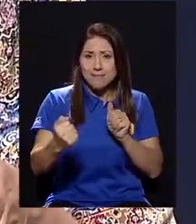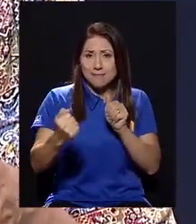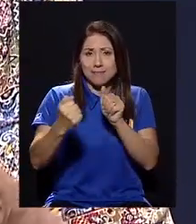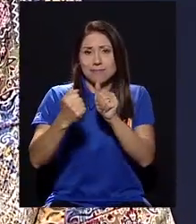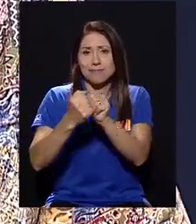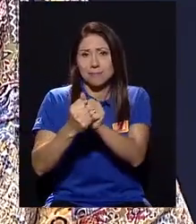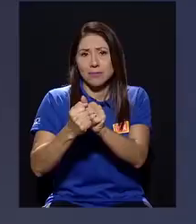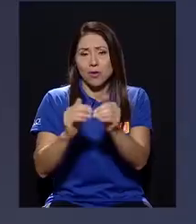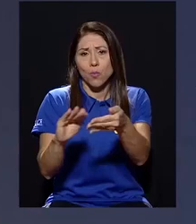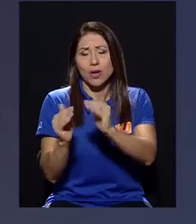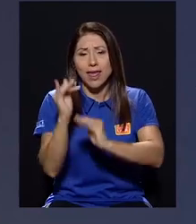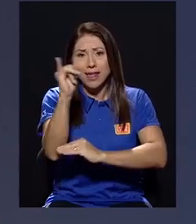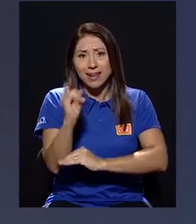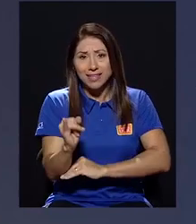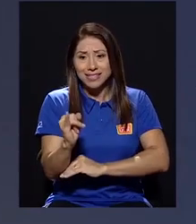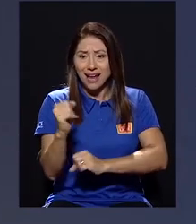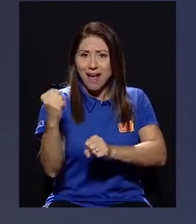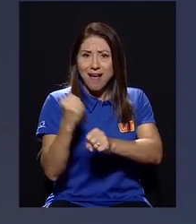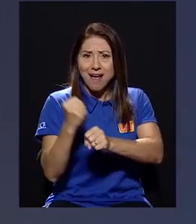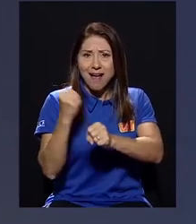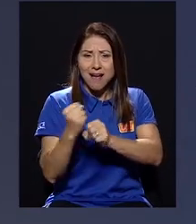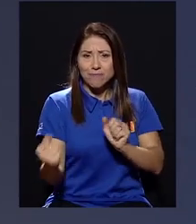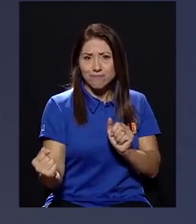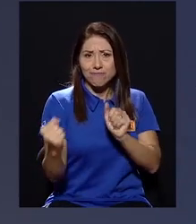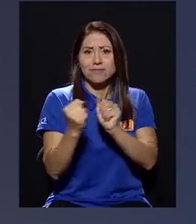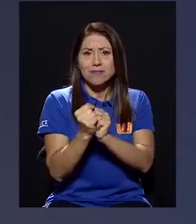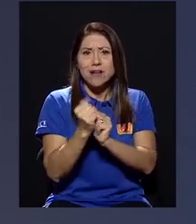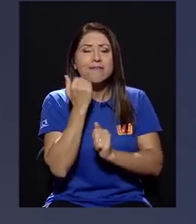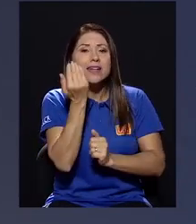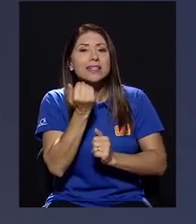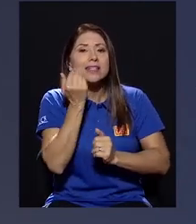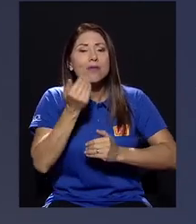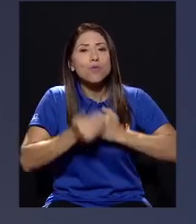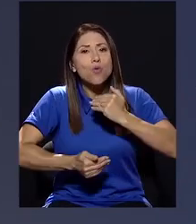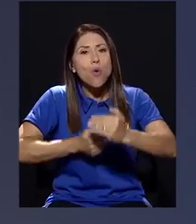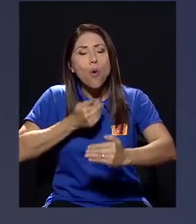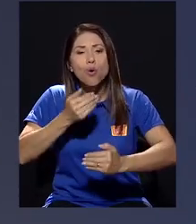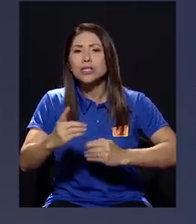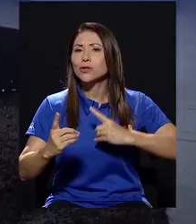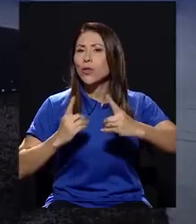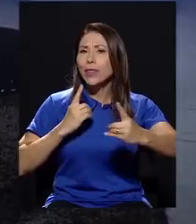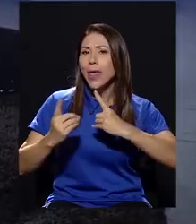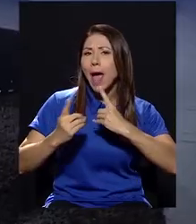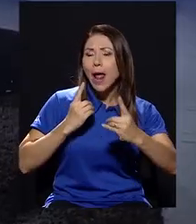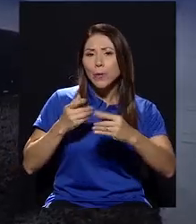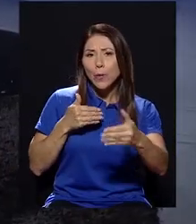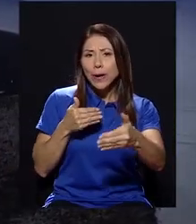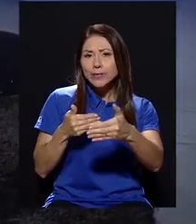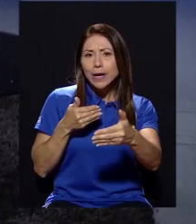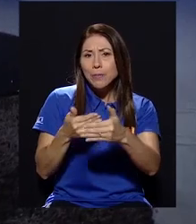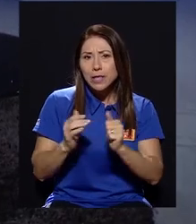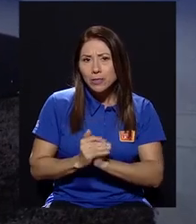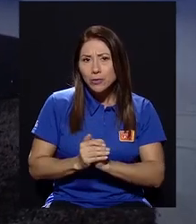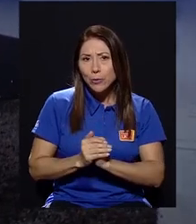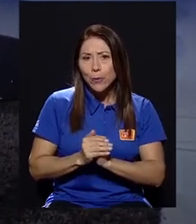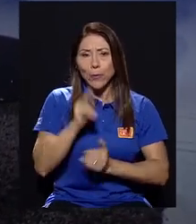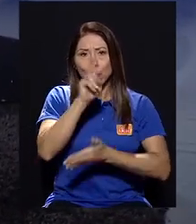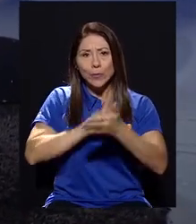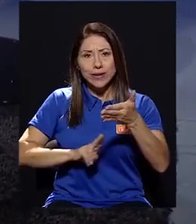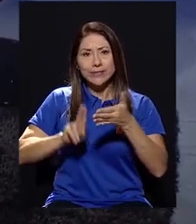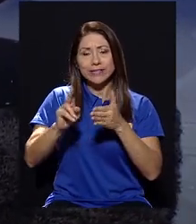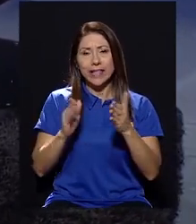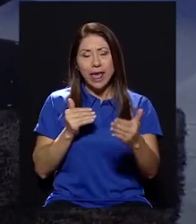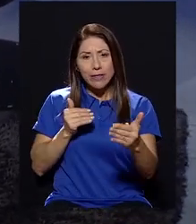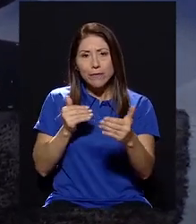comunidad artística ha facilitado también ese proceso, ese diálogo, ese acercamiento de la universidad con la comunidad